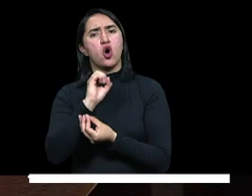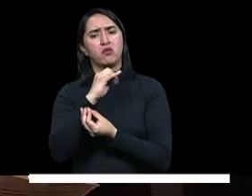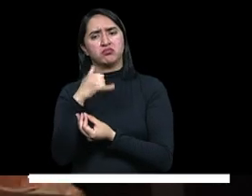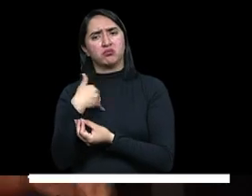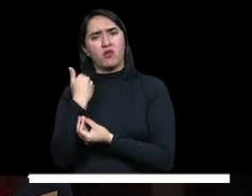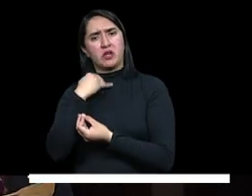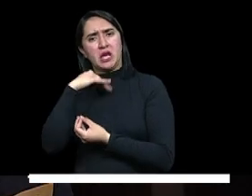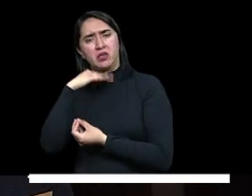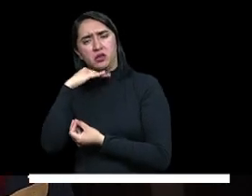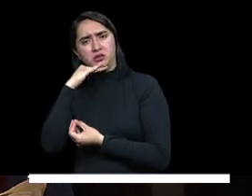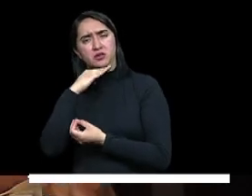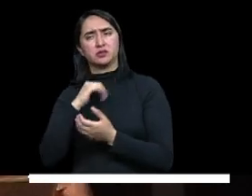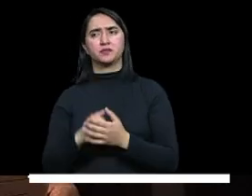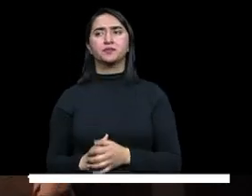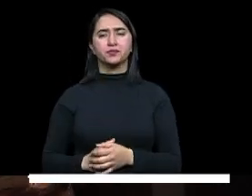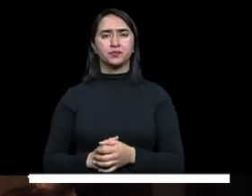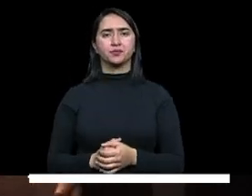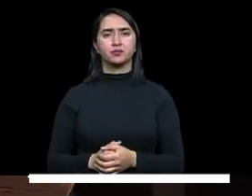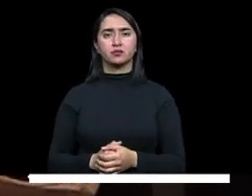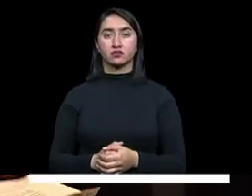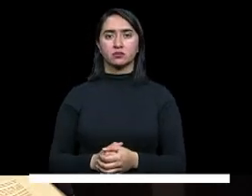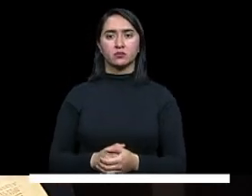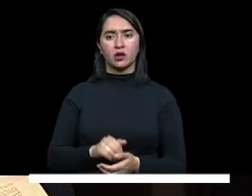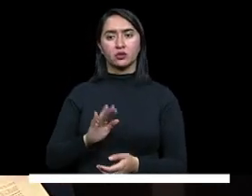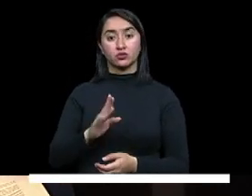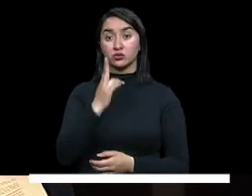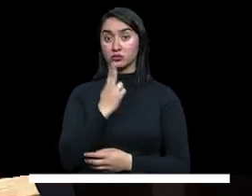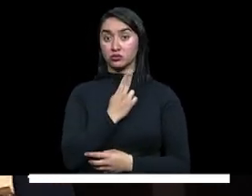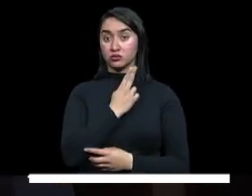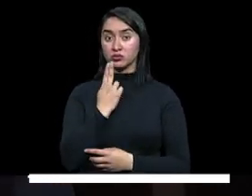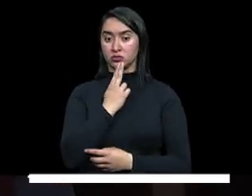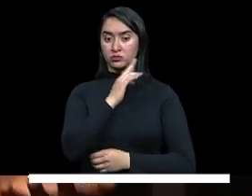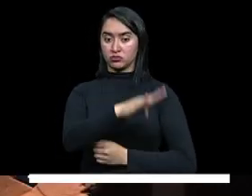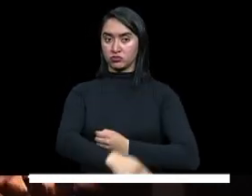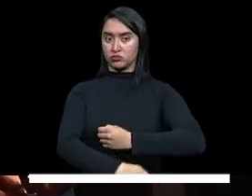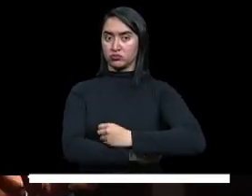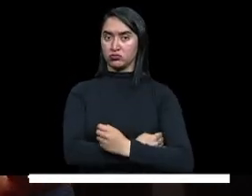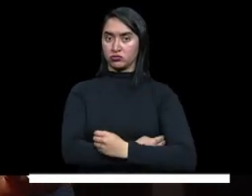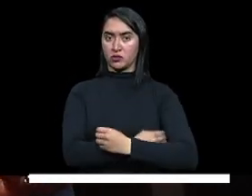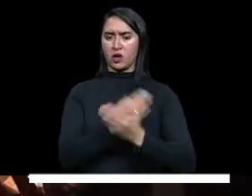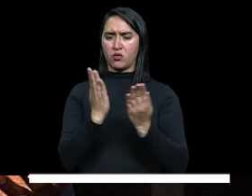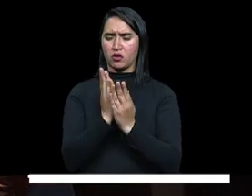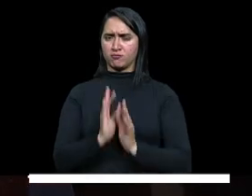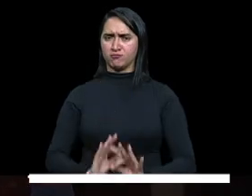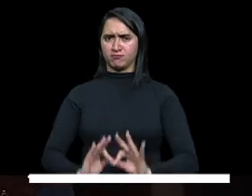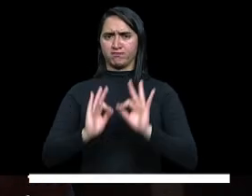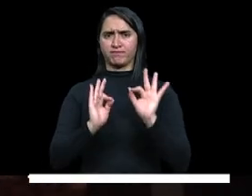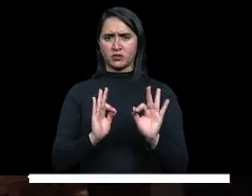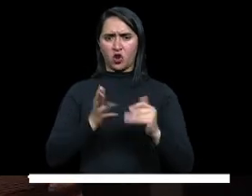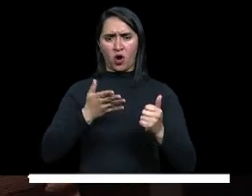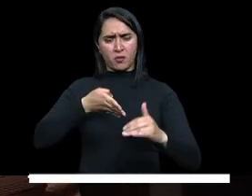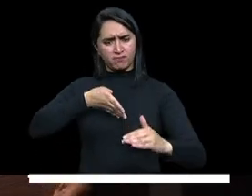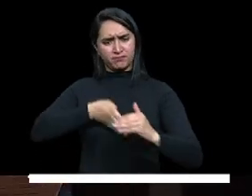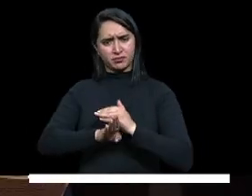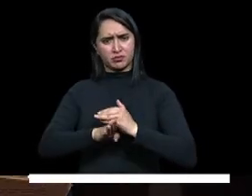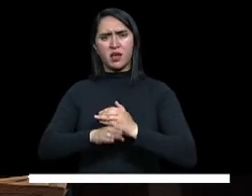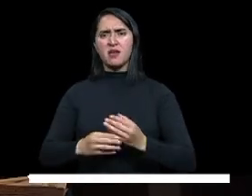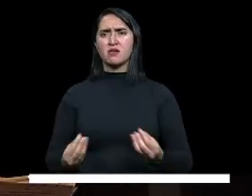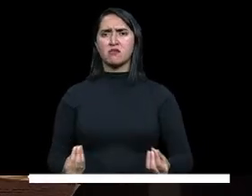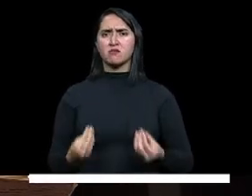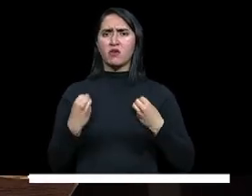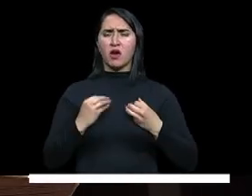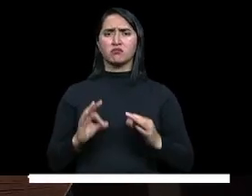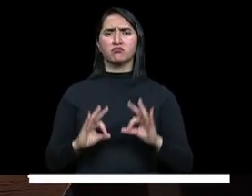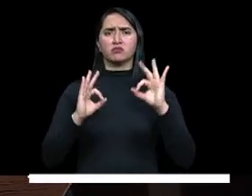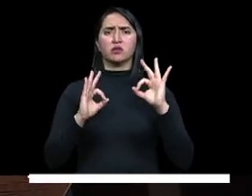jóvenes. Pues ese compromiso del Ministerio de ofrecer una educación de calidad y pertinencia para vivir con dignidad contempla